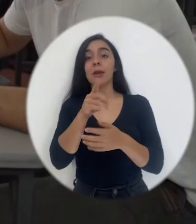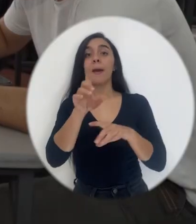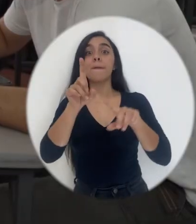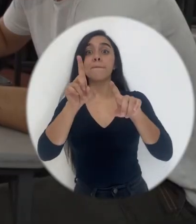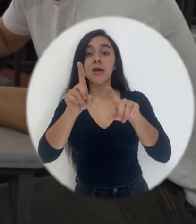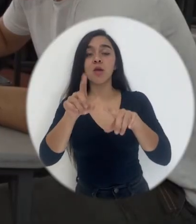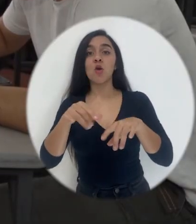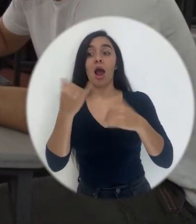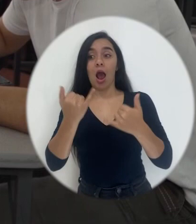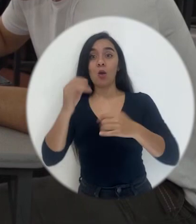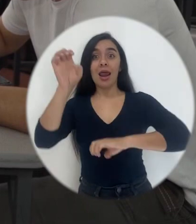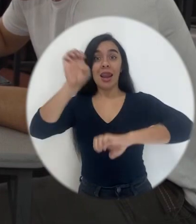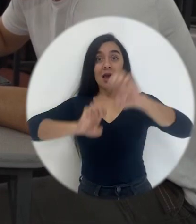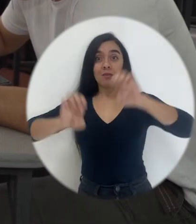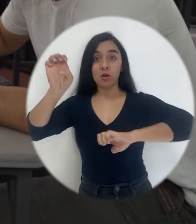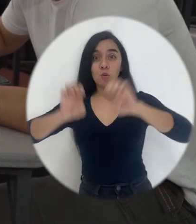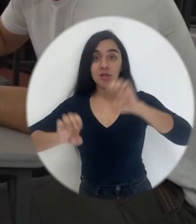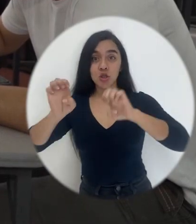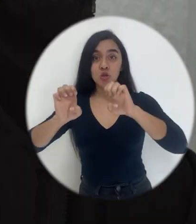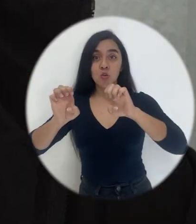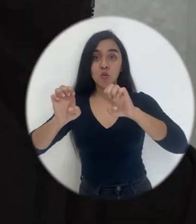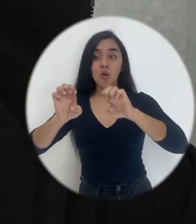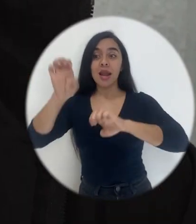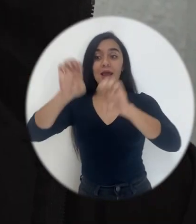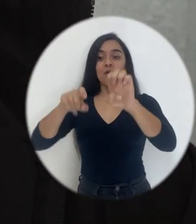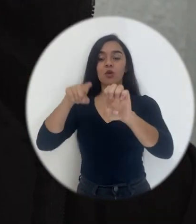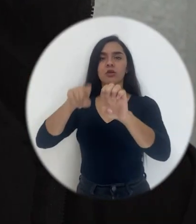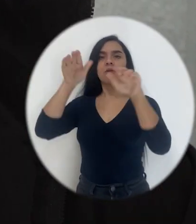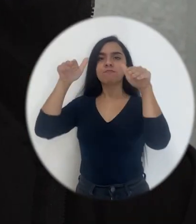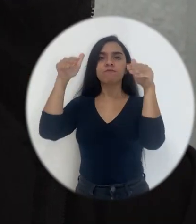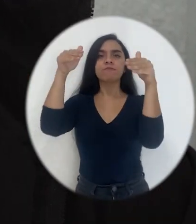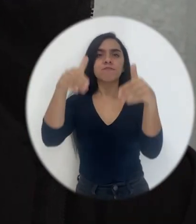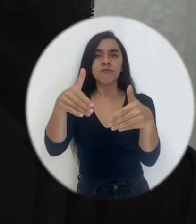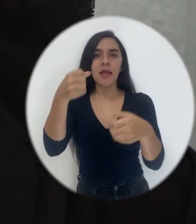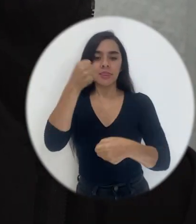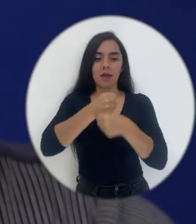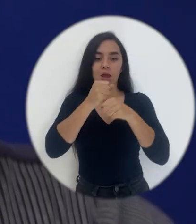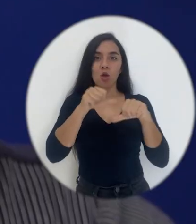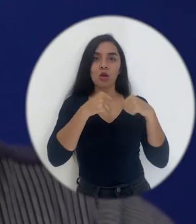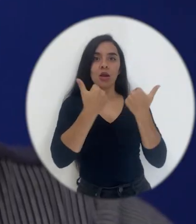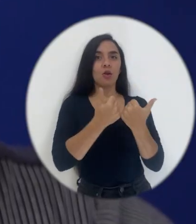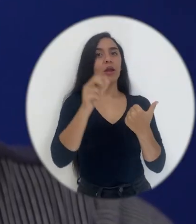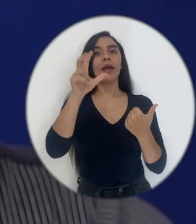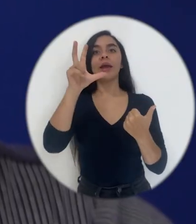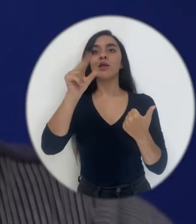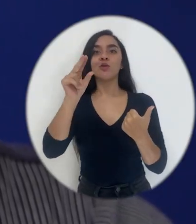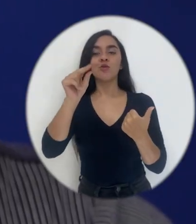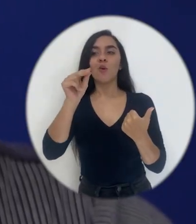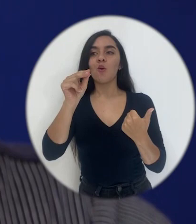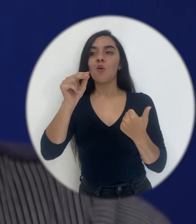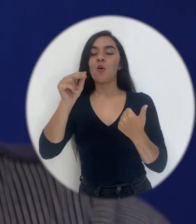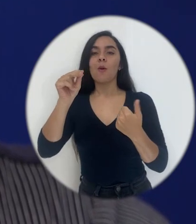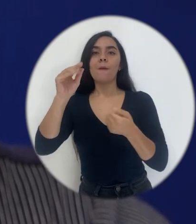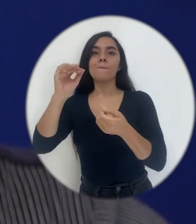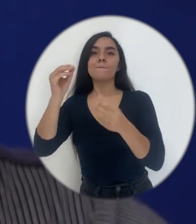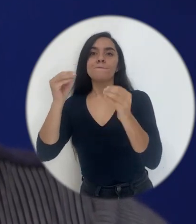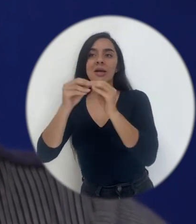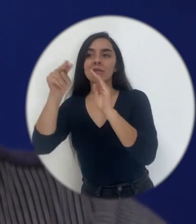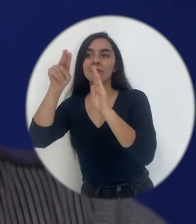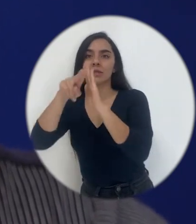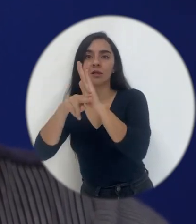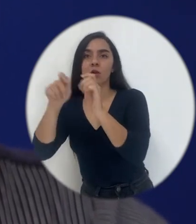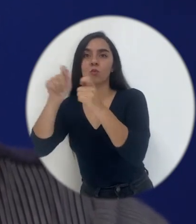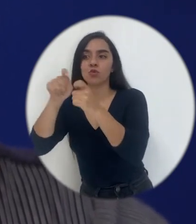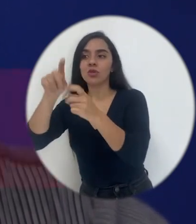pienso que la evaluación que se hace ahora, como se le da más importancia a la parte del aula y no tanto a la parte de